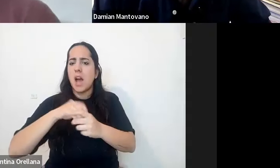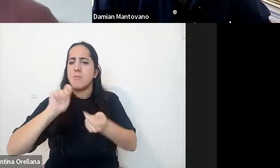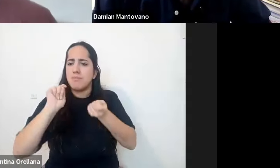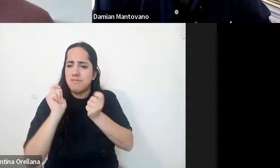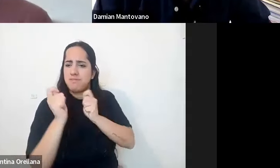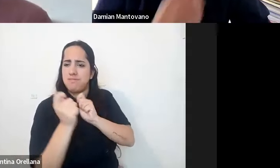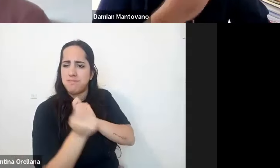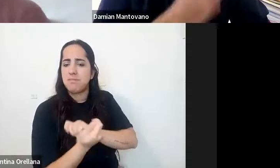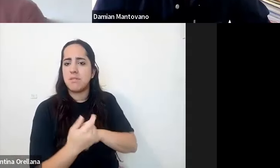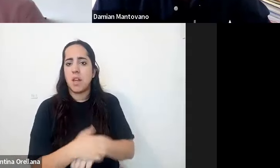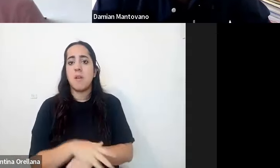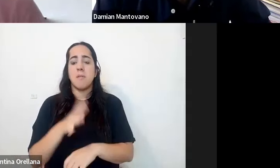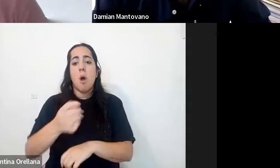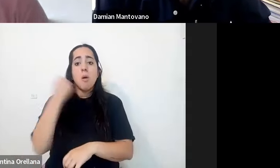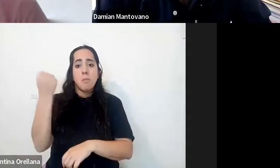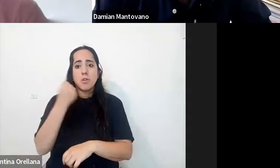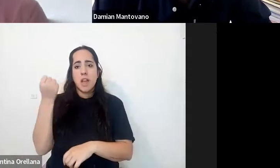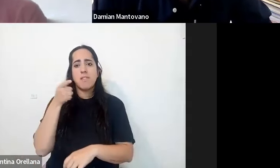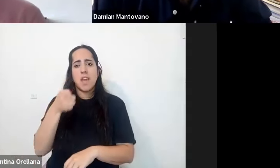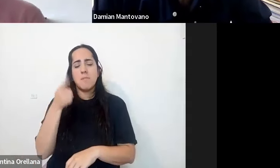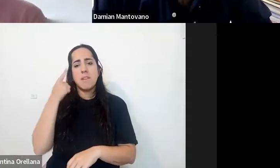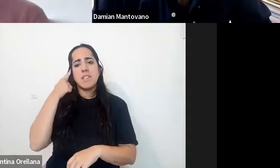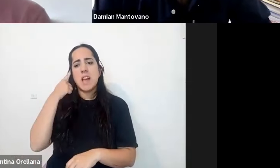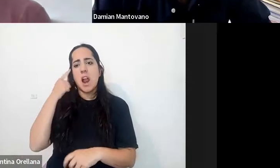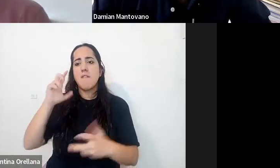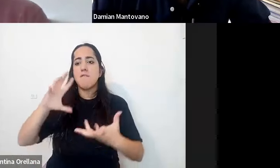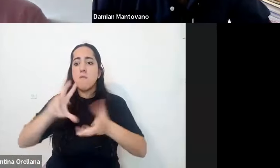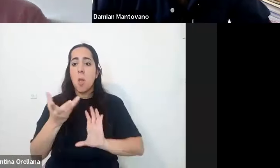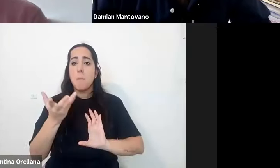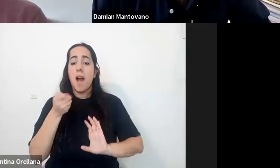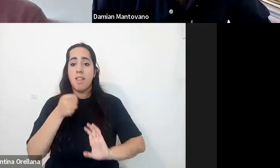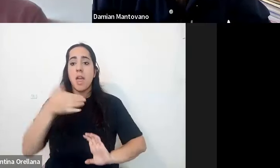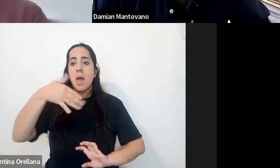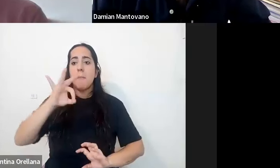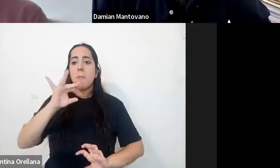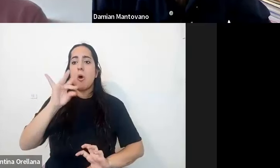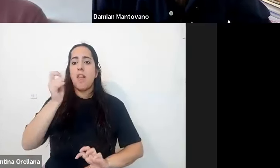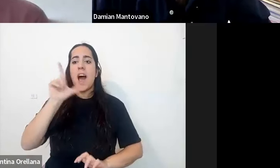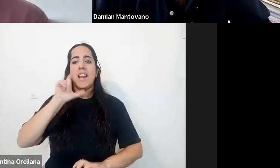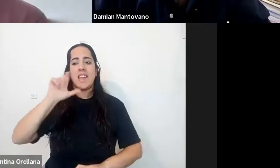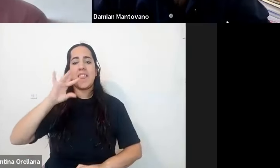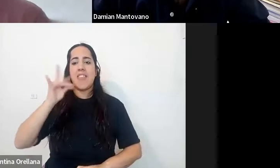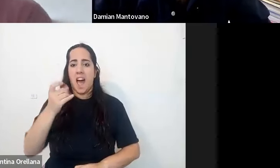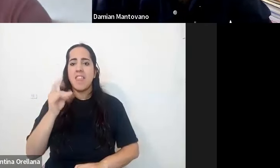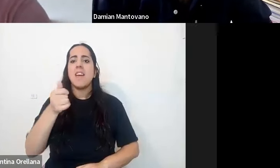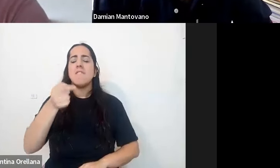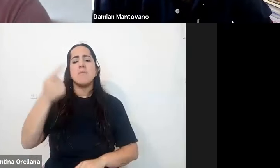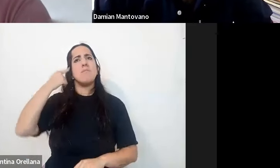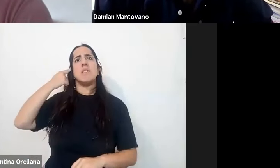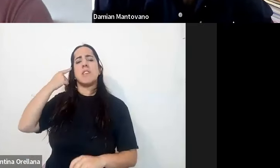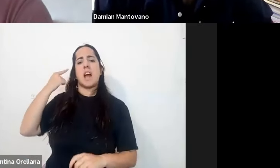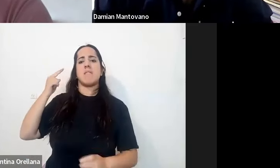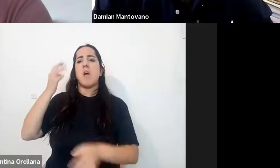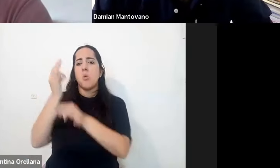importante rescatar el concepto de modalidad porque nos ponen una mirada donde todo el sistema